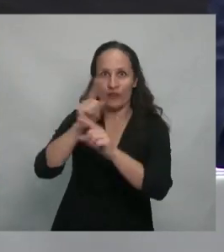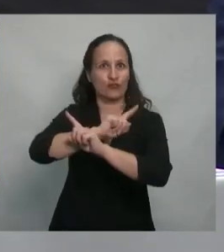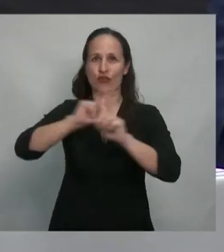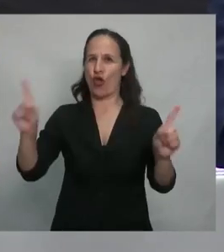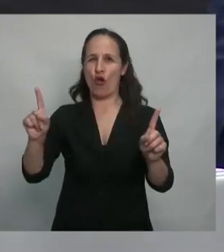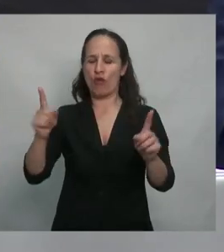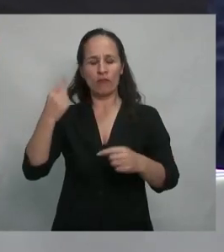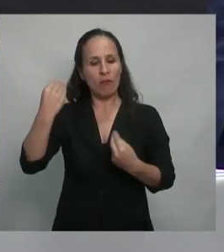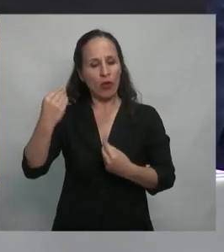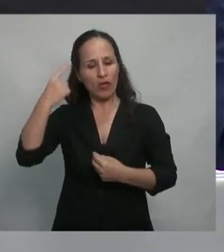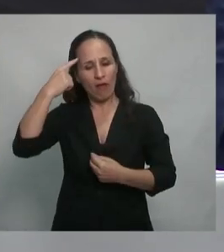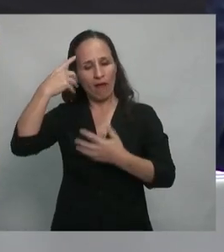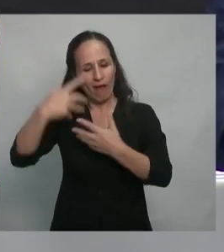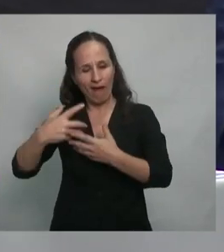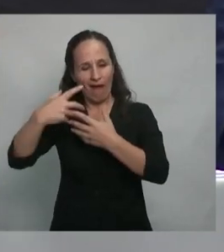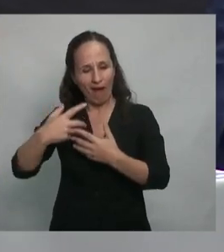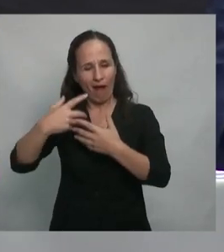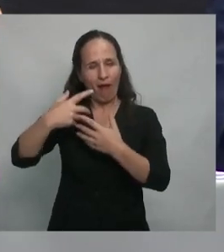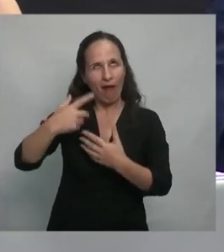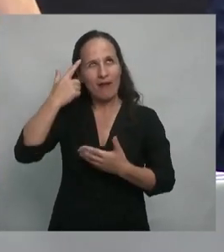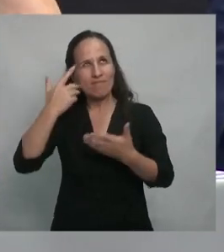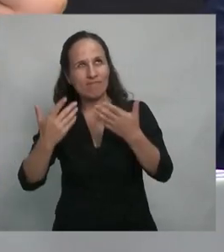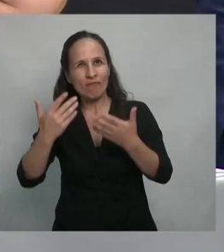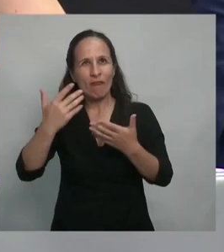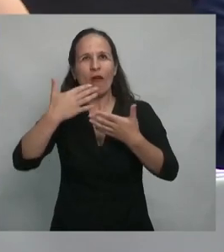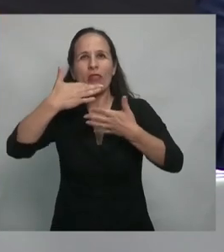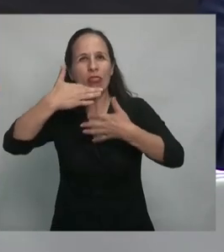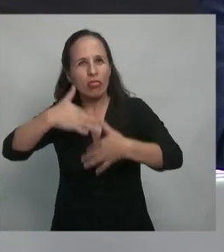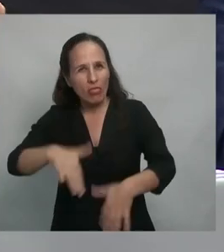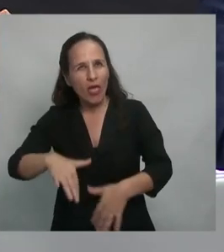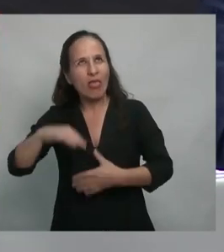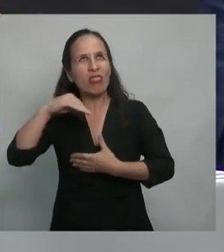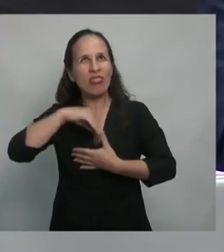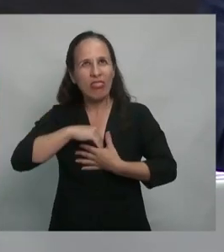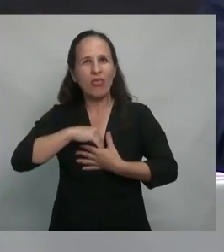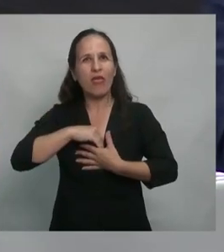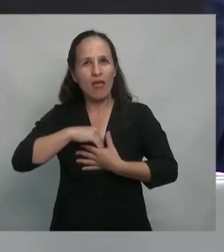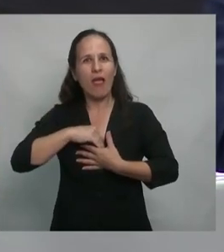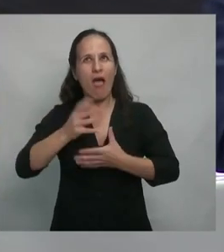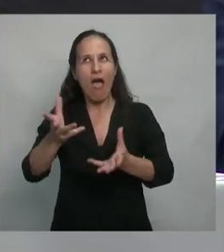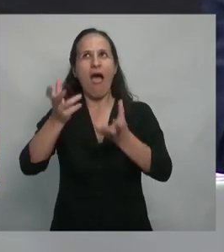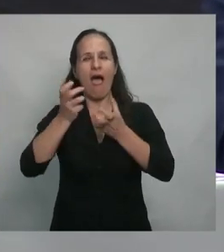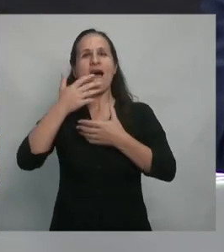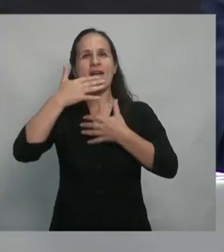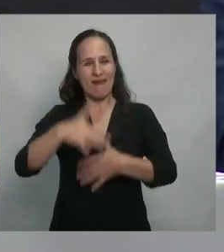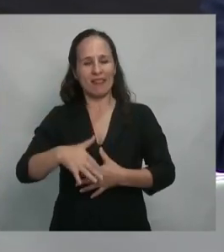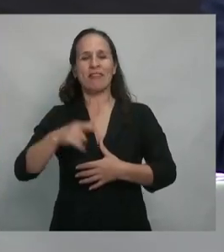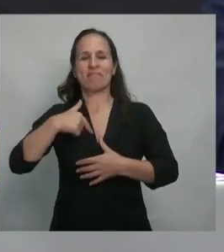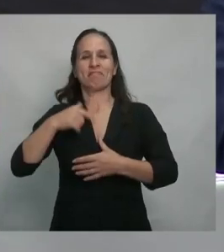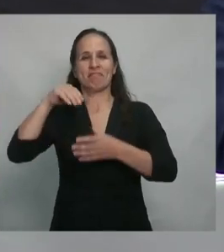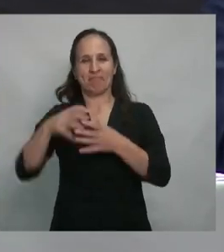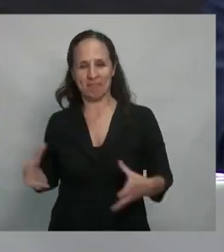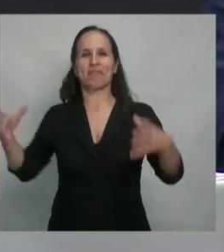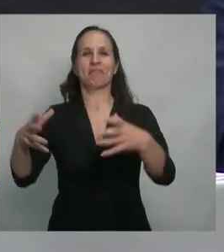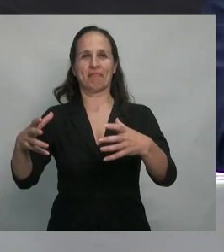tuviste un proceso de comprensión y de entendimiento de estas cosas. Y creo que también